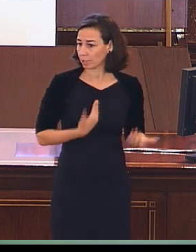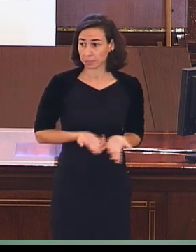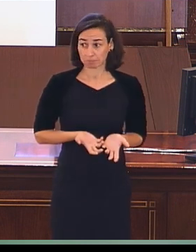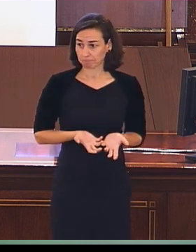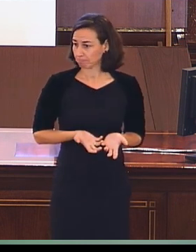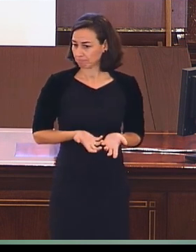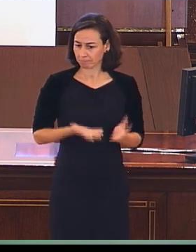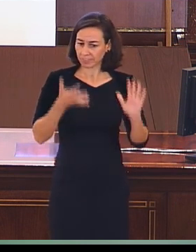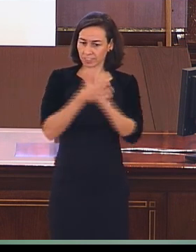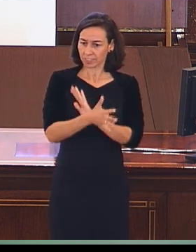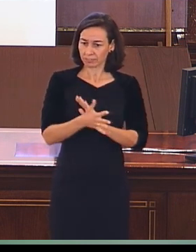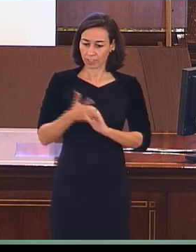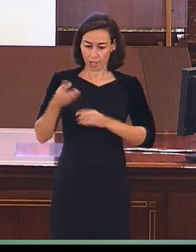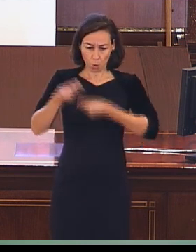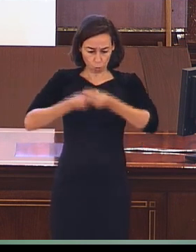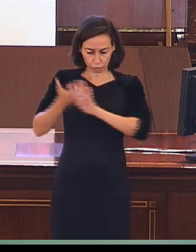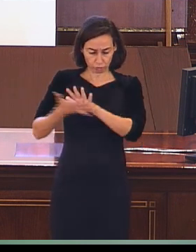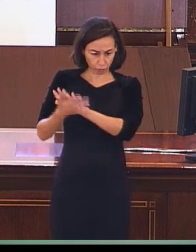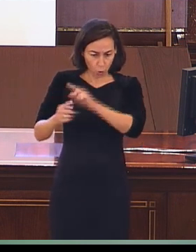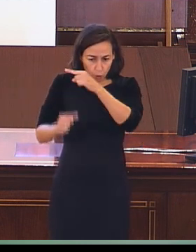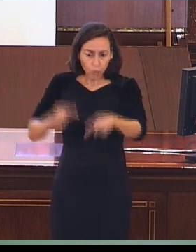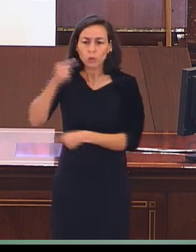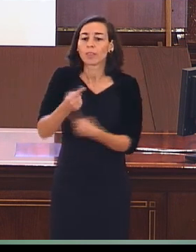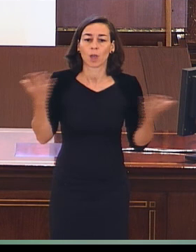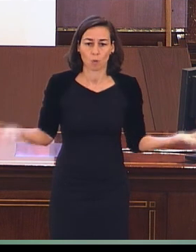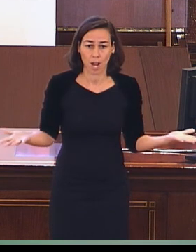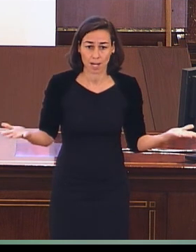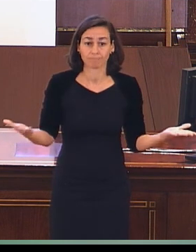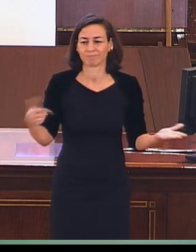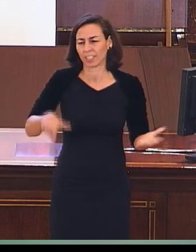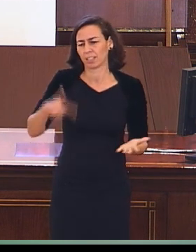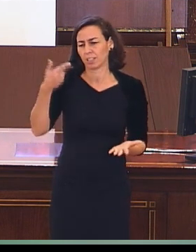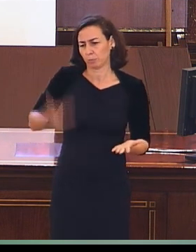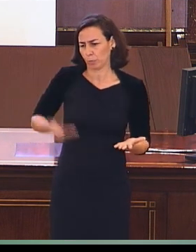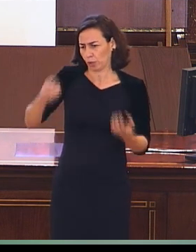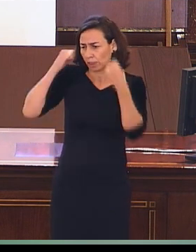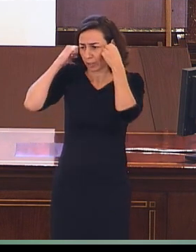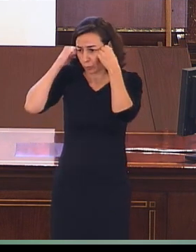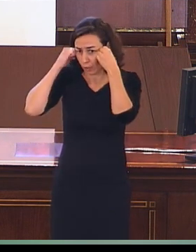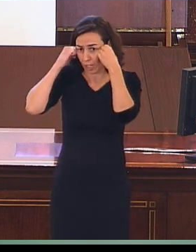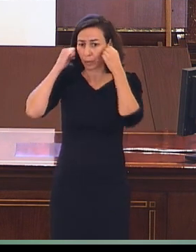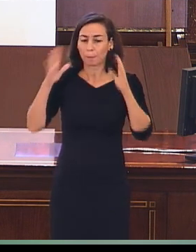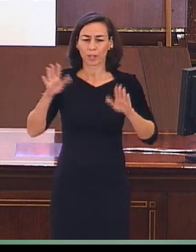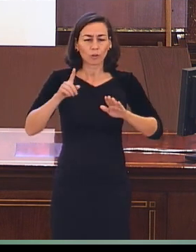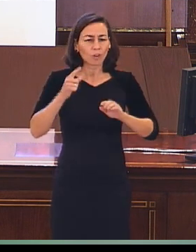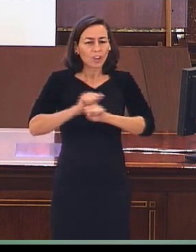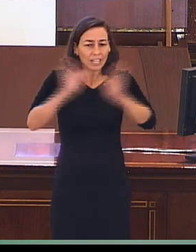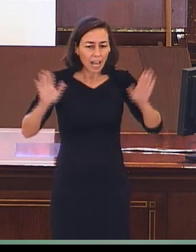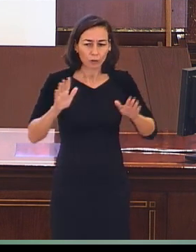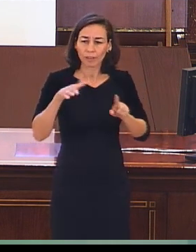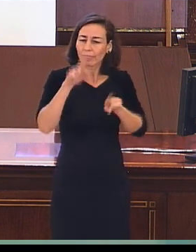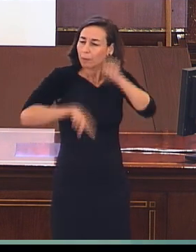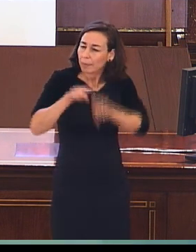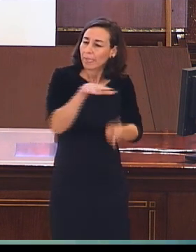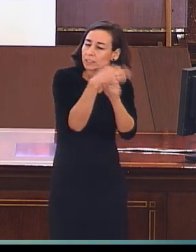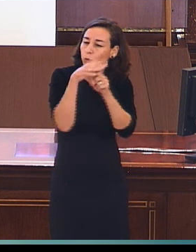¿Qué consecuencias tiene el uso de la lengua de signos? Pues eso es importante estudiarlo, pero es importante estudiar y separar situaciones diferentes.